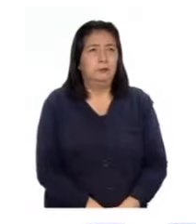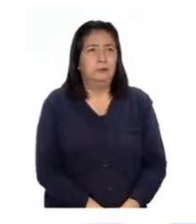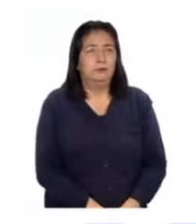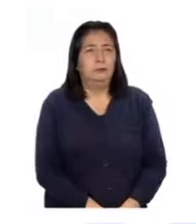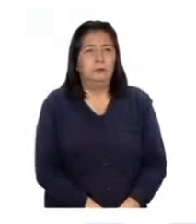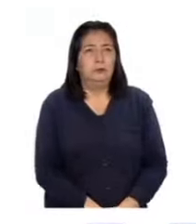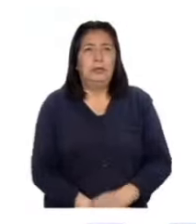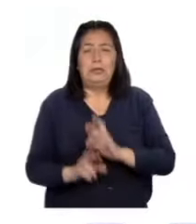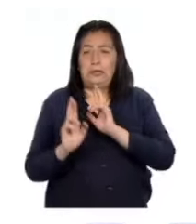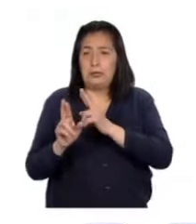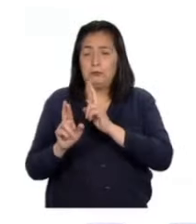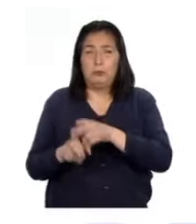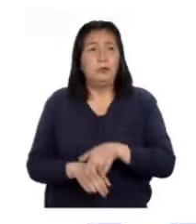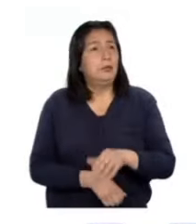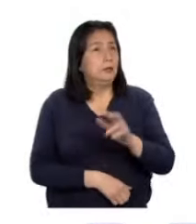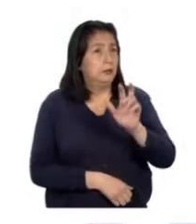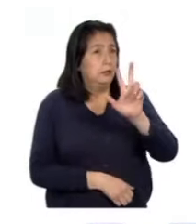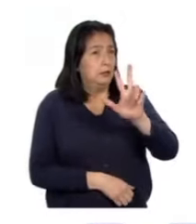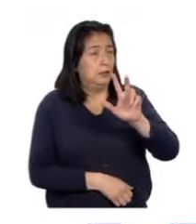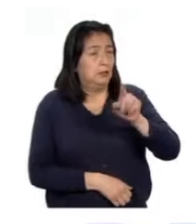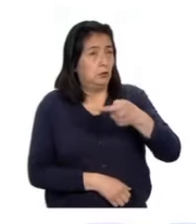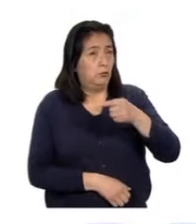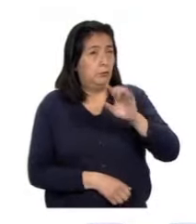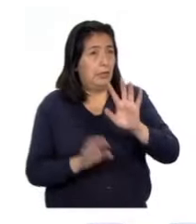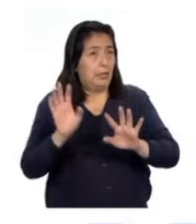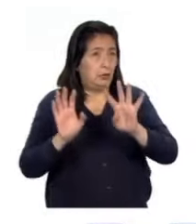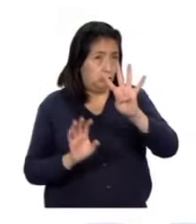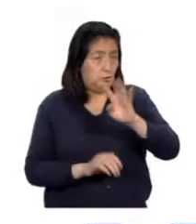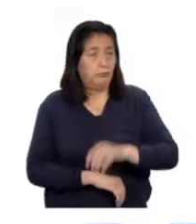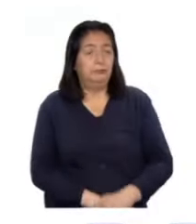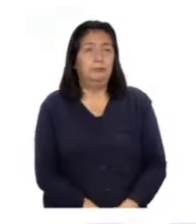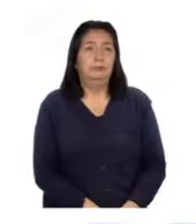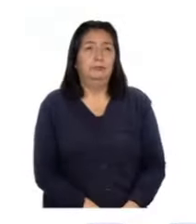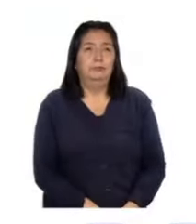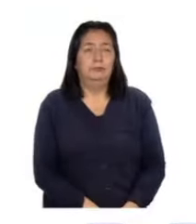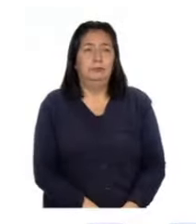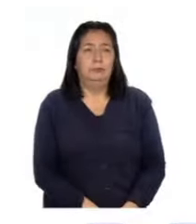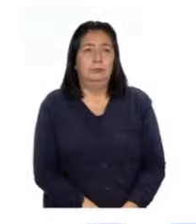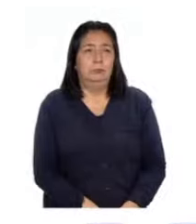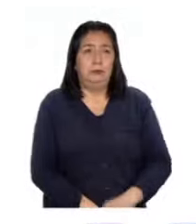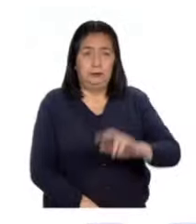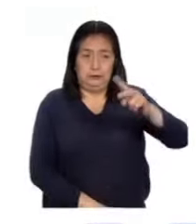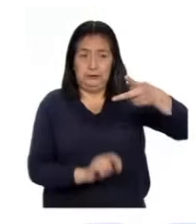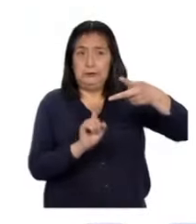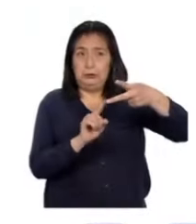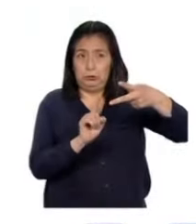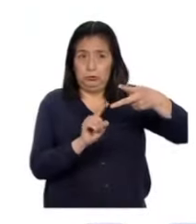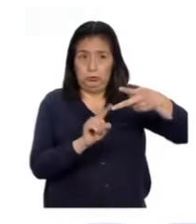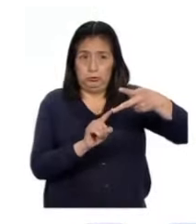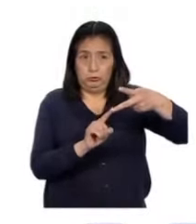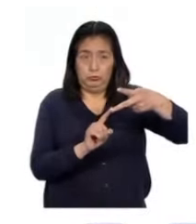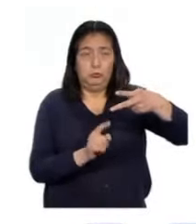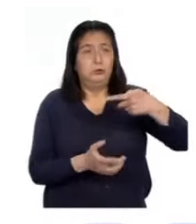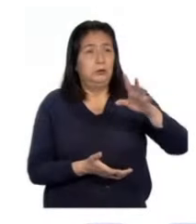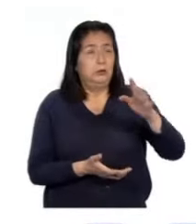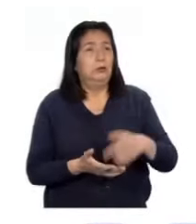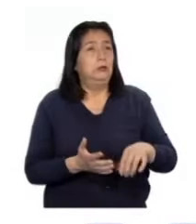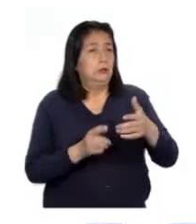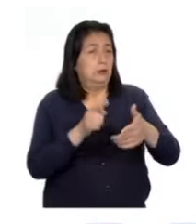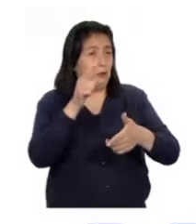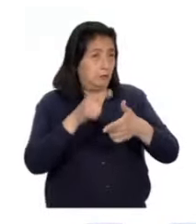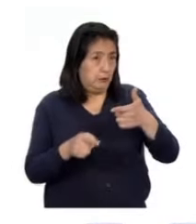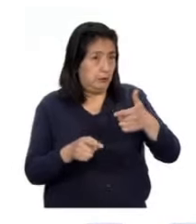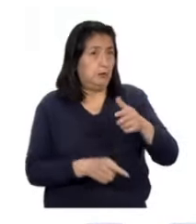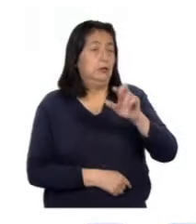El resultado es 3,14. En el segundo intento, se divide